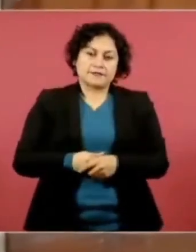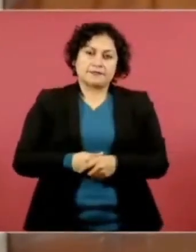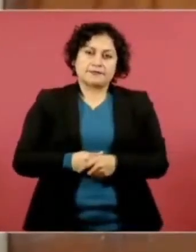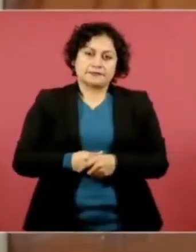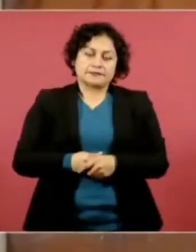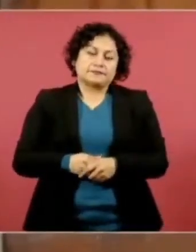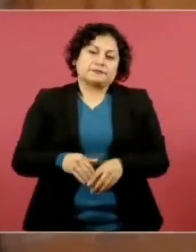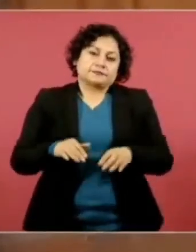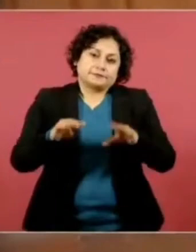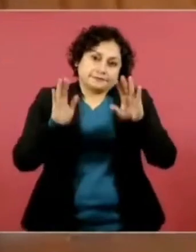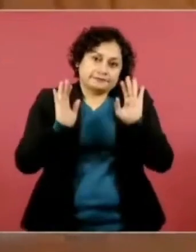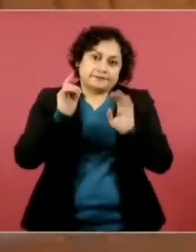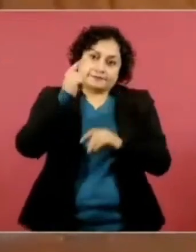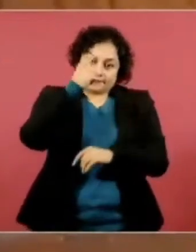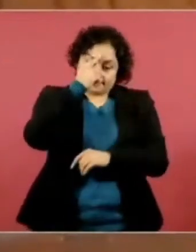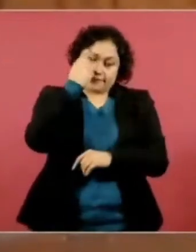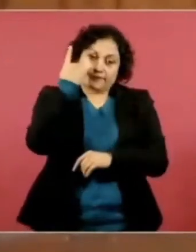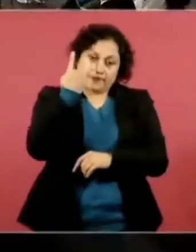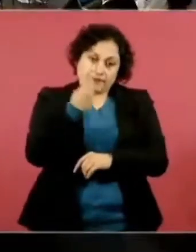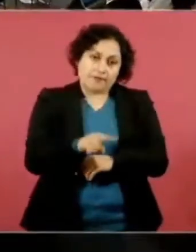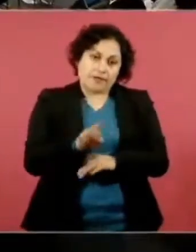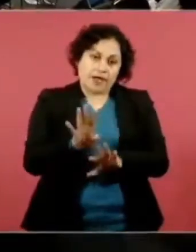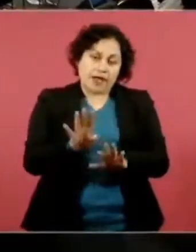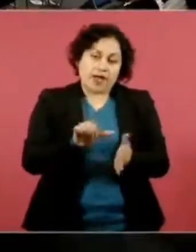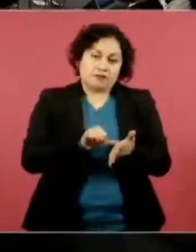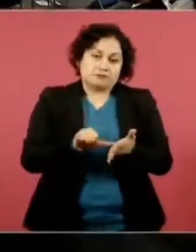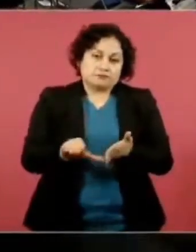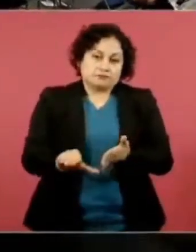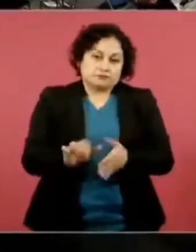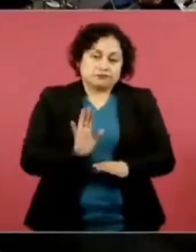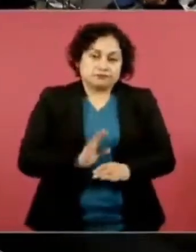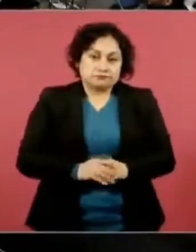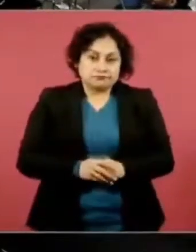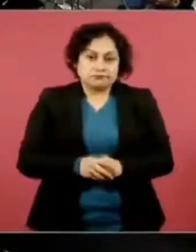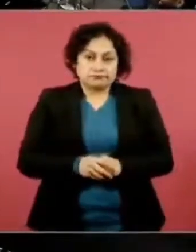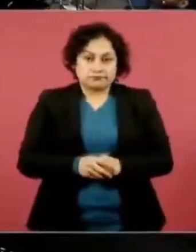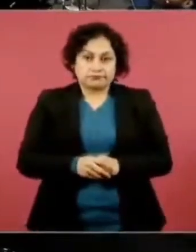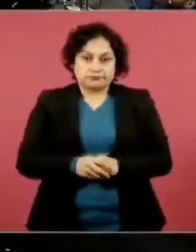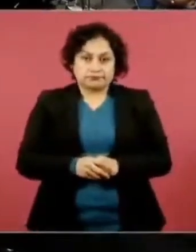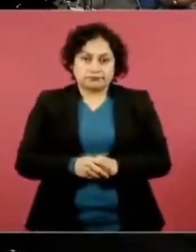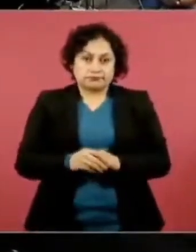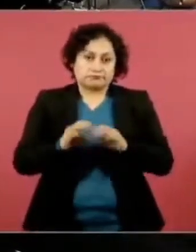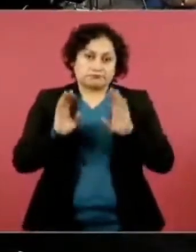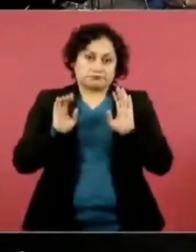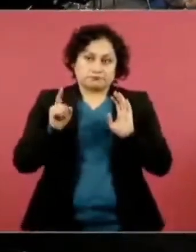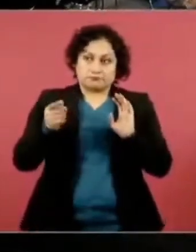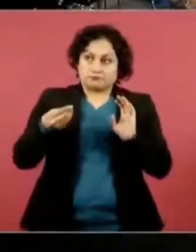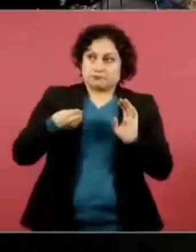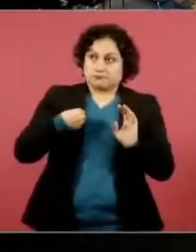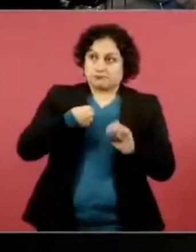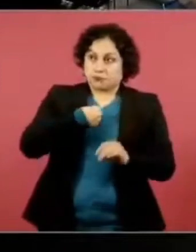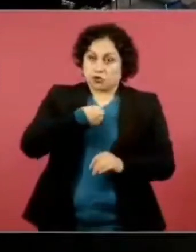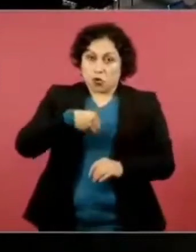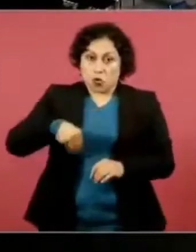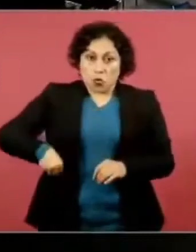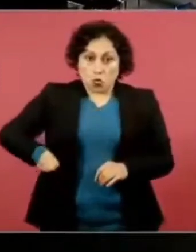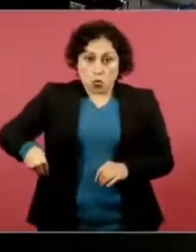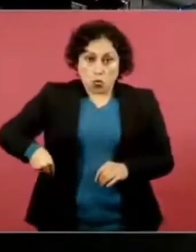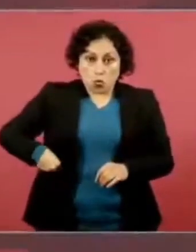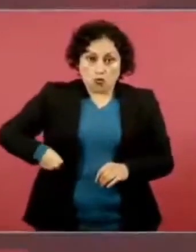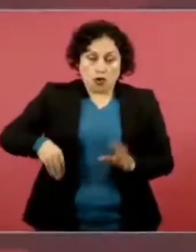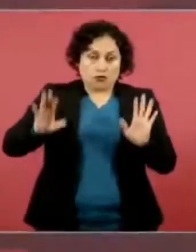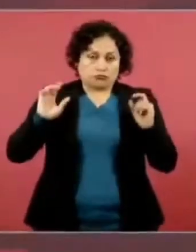digo, para que no lo vayan a culpar aquí de que estamos haciendo promoción, yo no sé de qué partido.